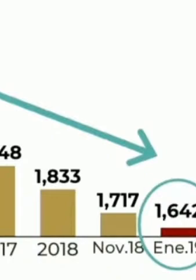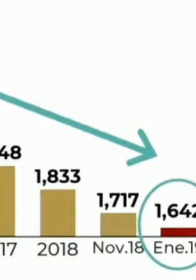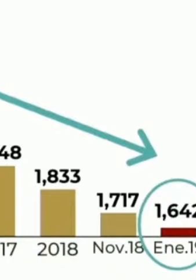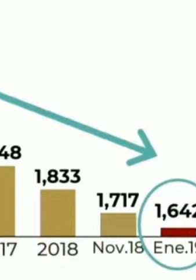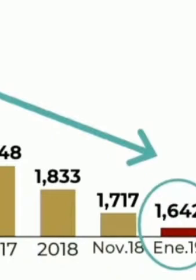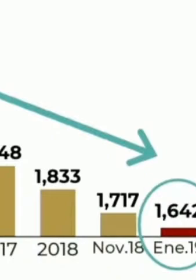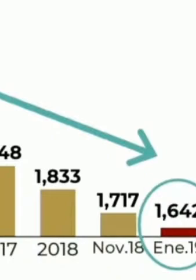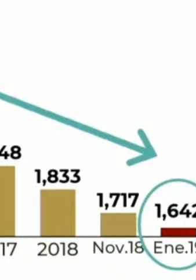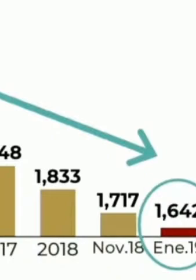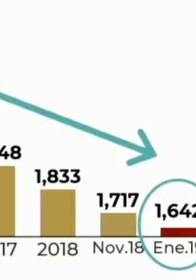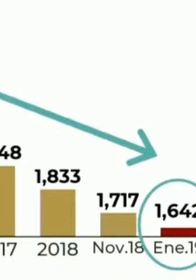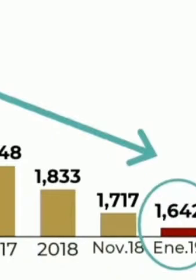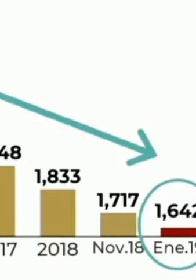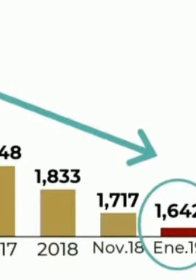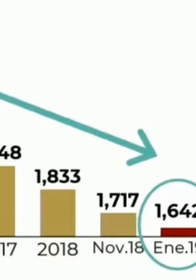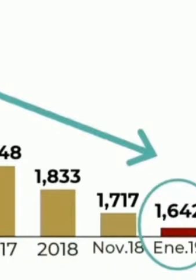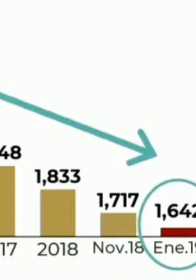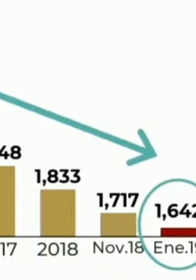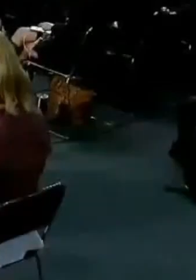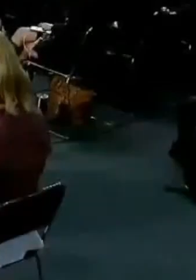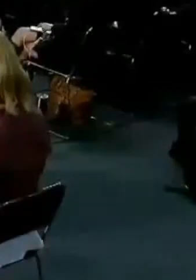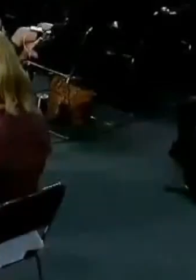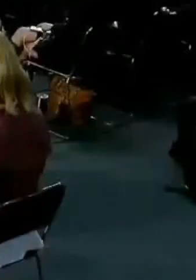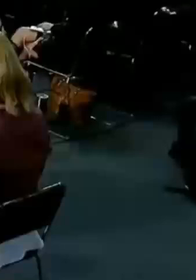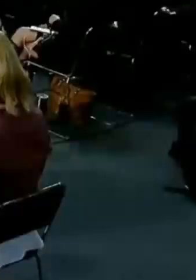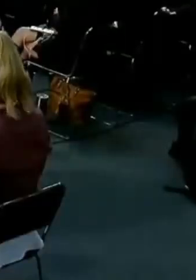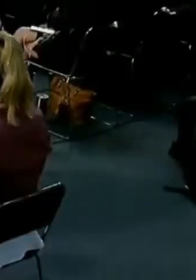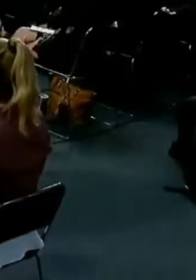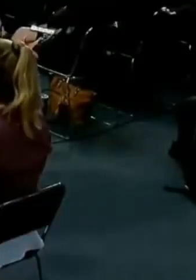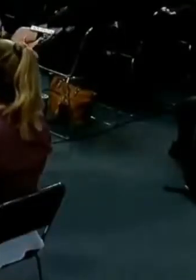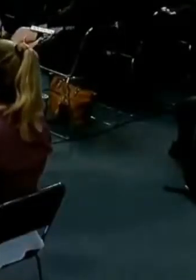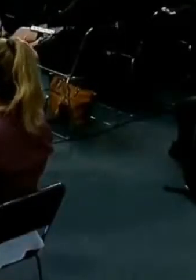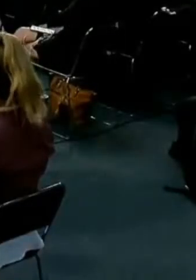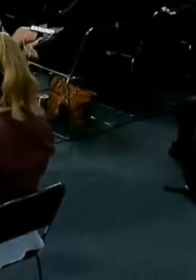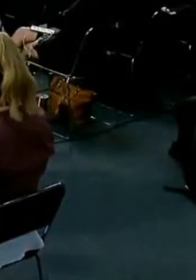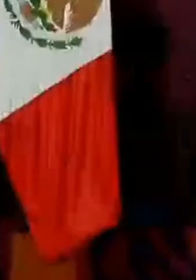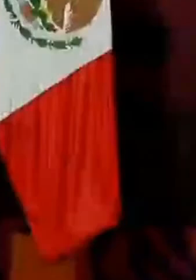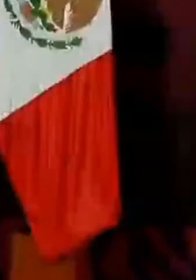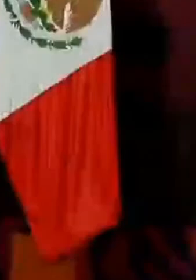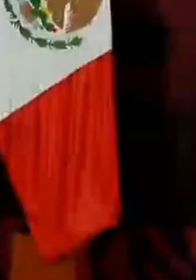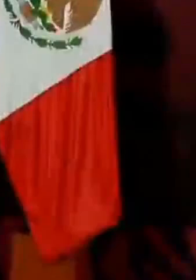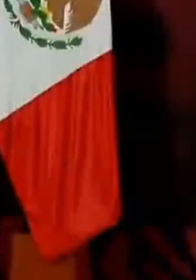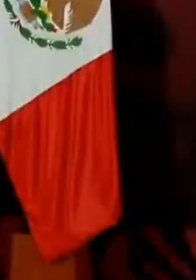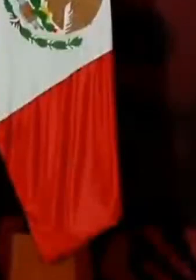Son unos irresponsables, corruptos,